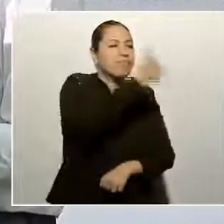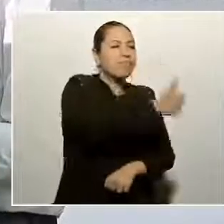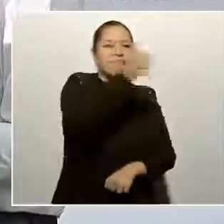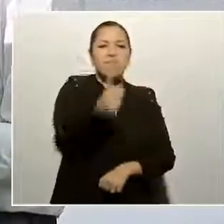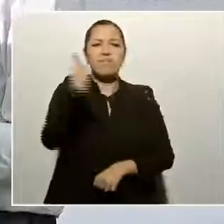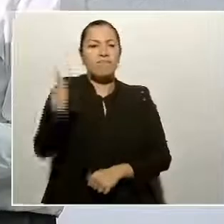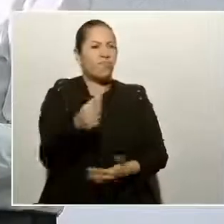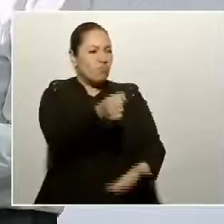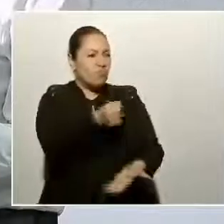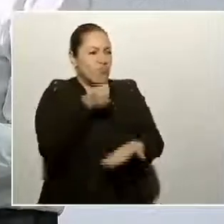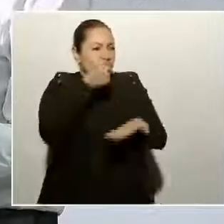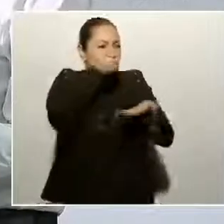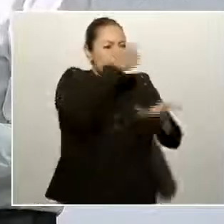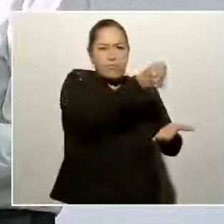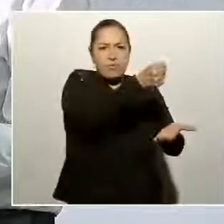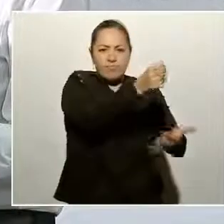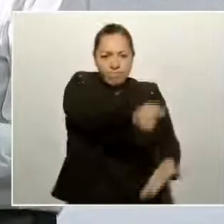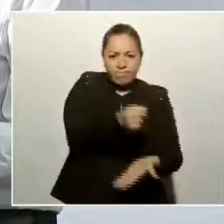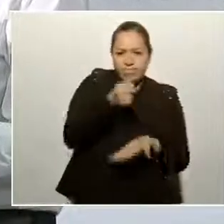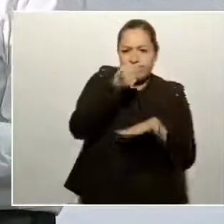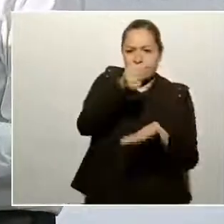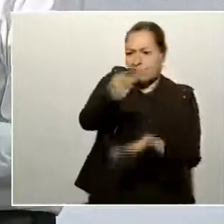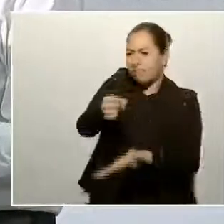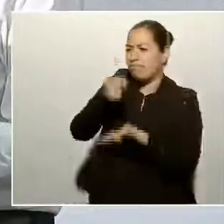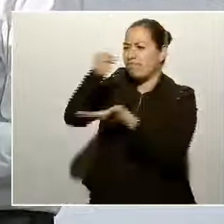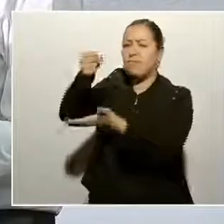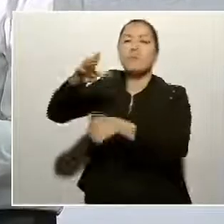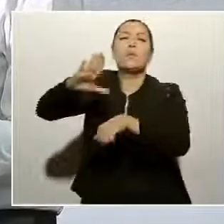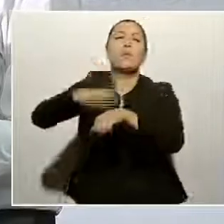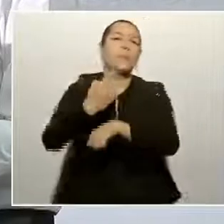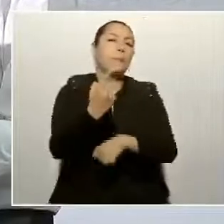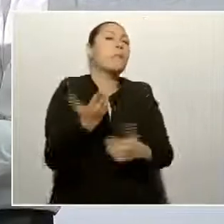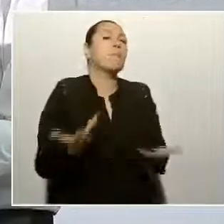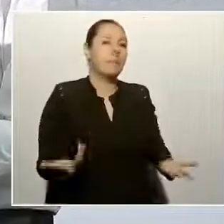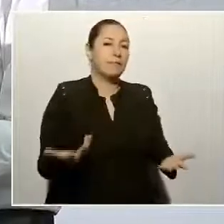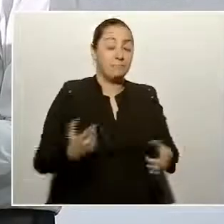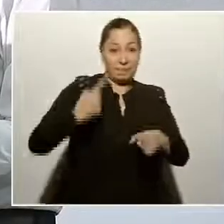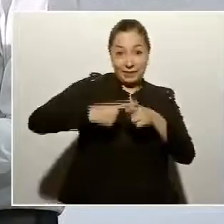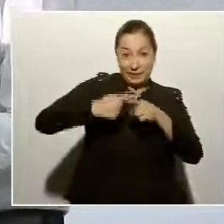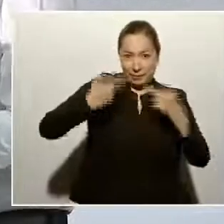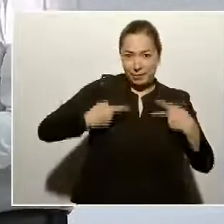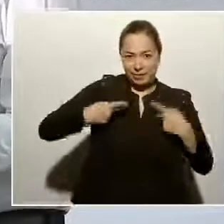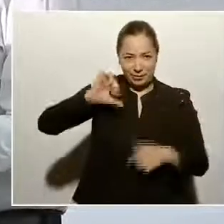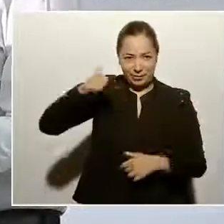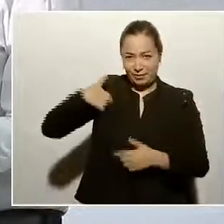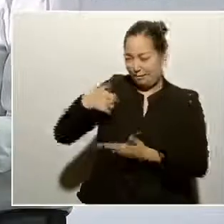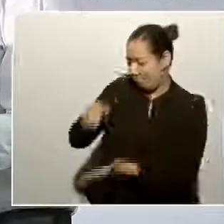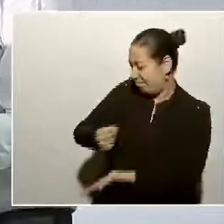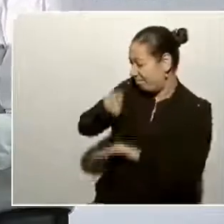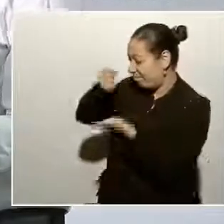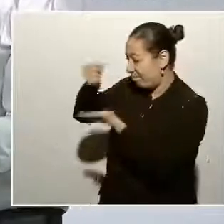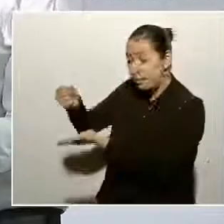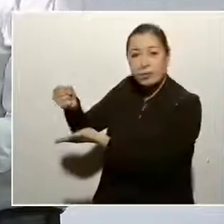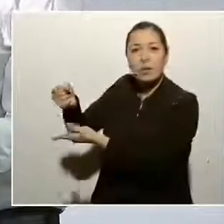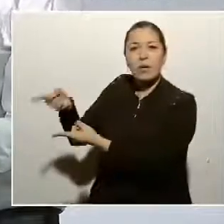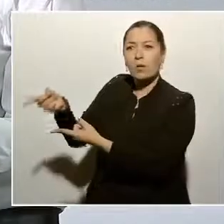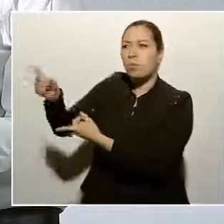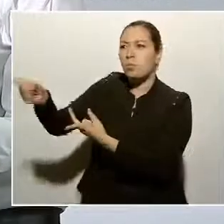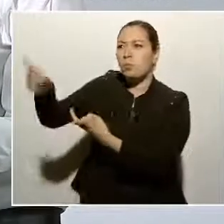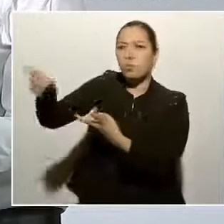Porque si hay intermediarios, a veces no llega.